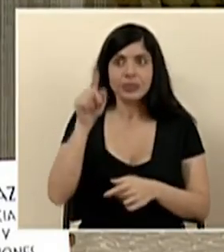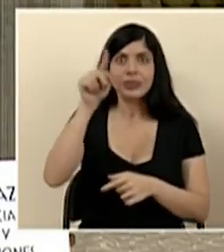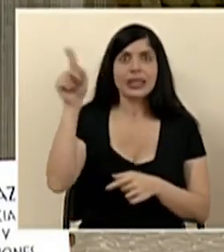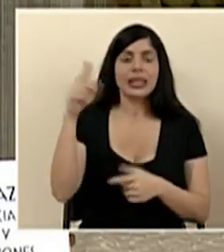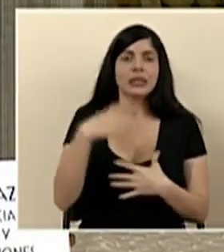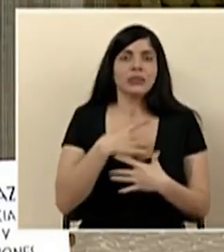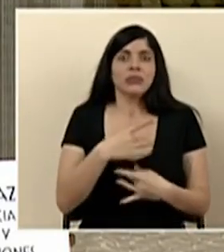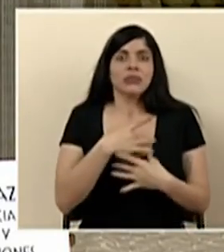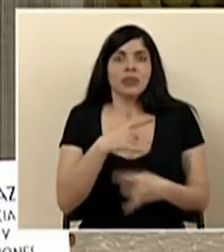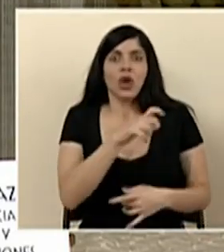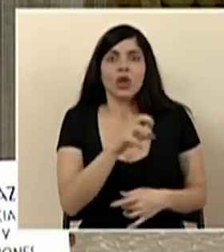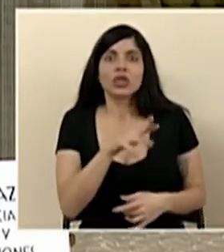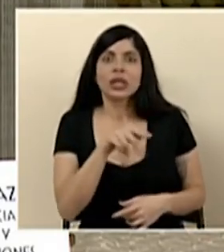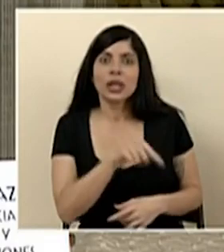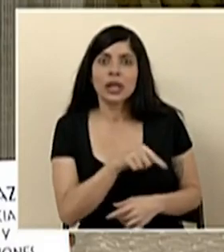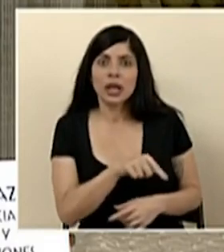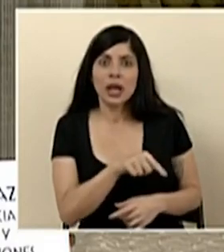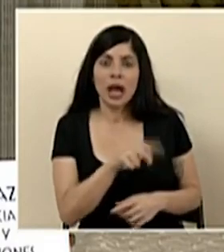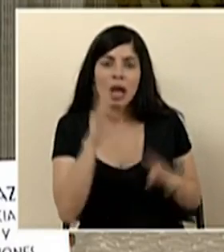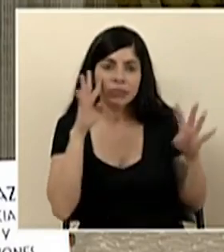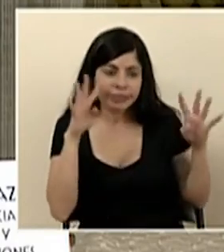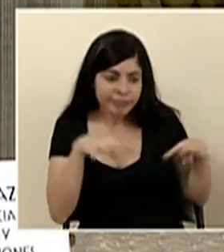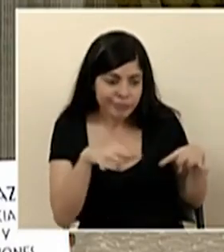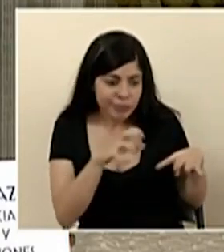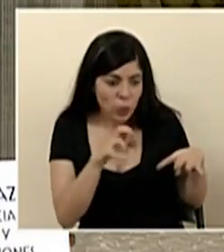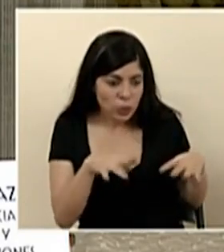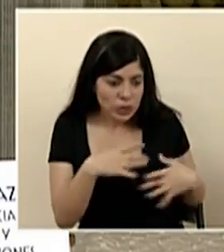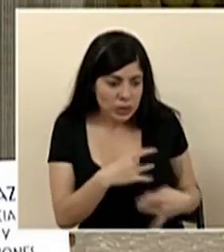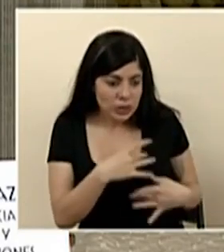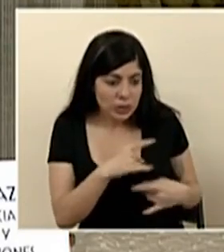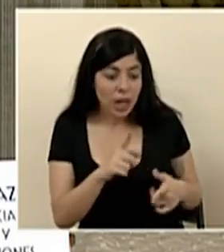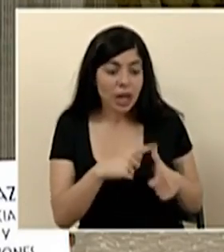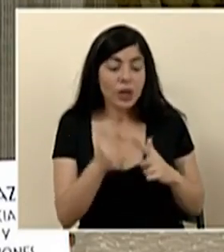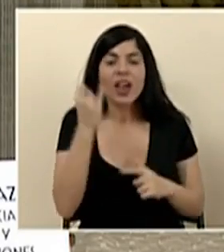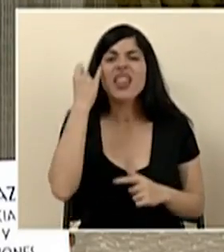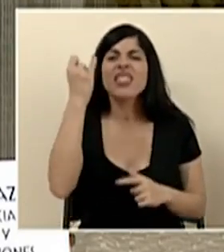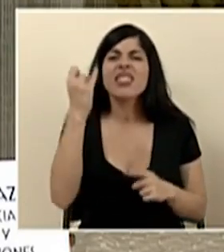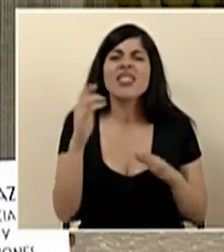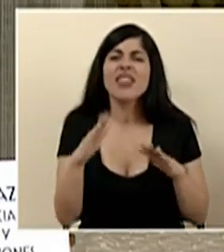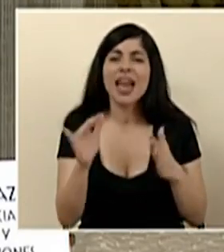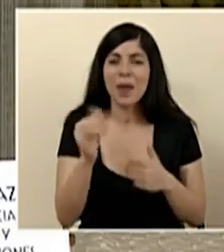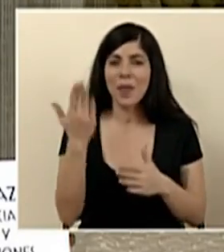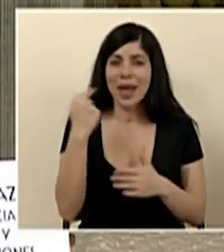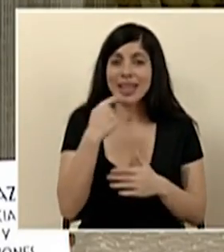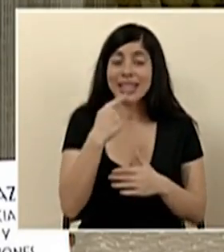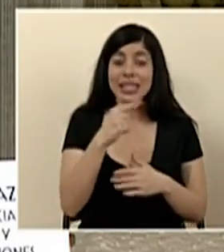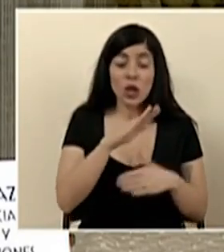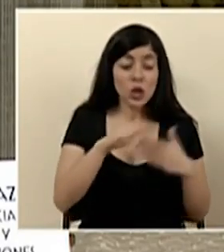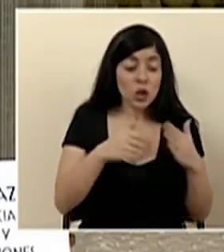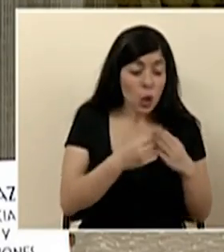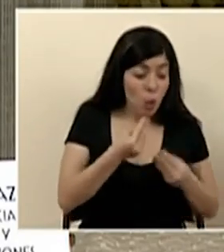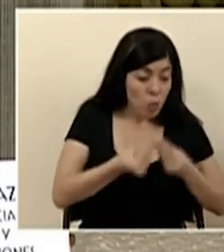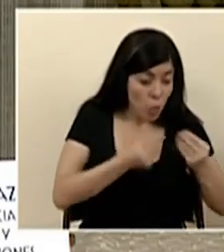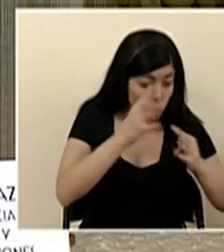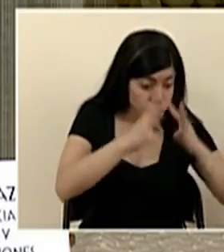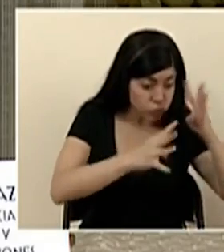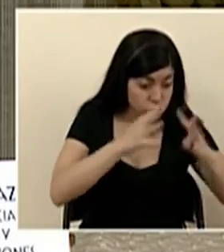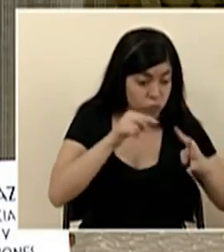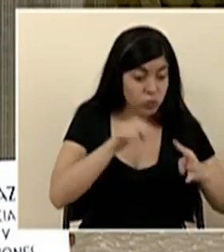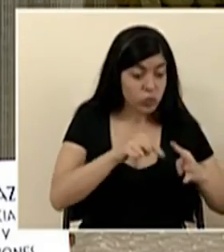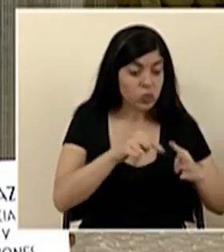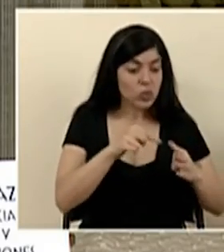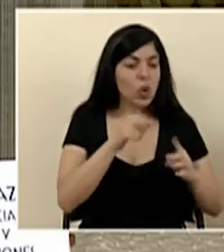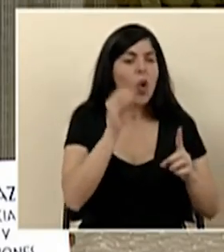hacia Costa Rica y obviamente pues nosotros la idea es y como lo mencionaba hace un rato que todo lo que se produzca se produzca bajo un